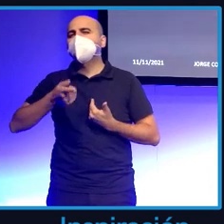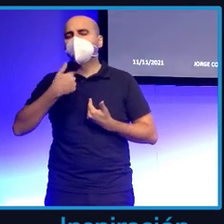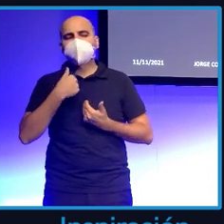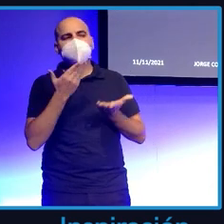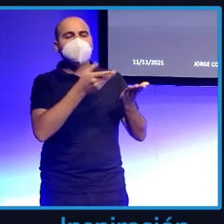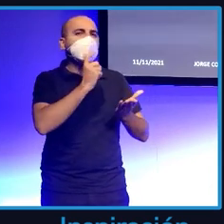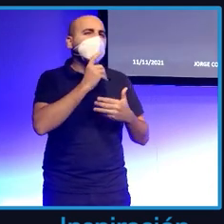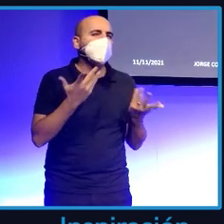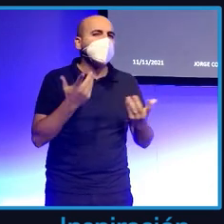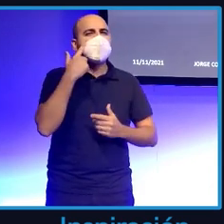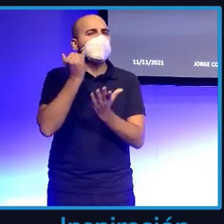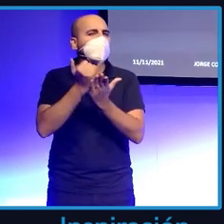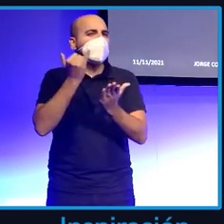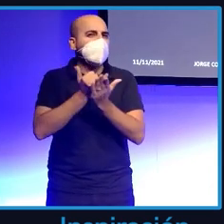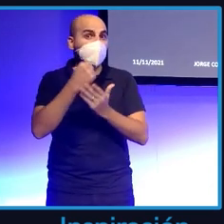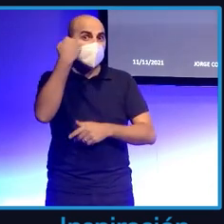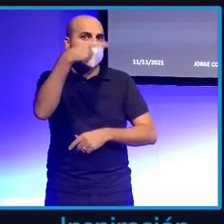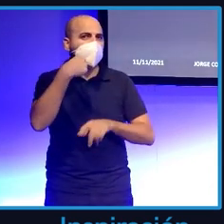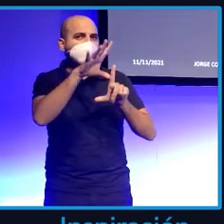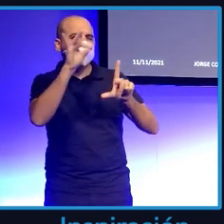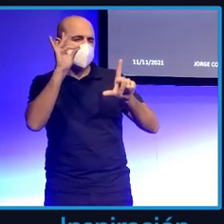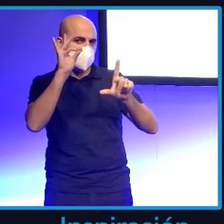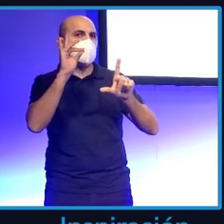si efectivamente está en alguna de estas páginas.